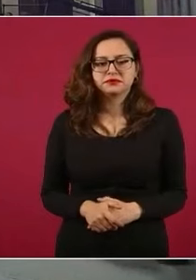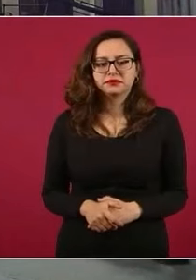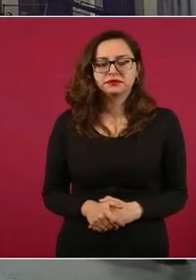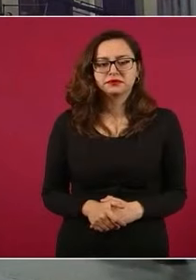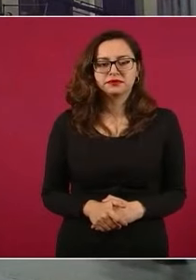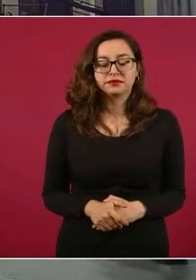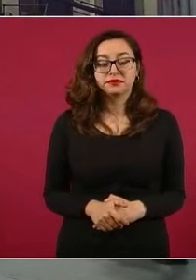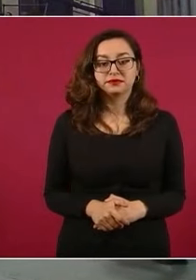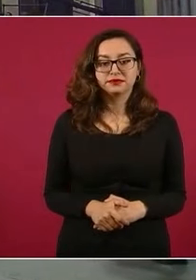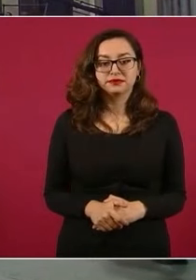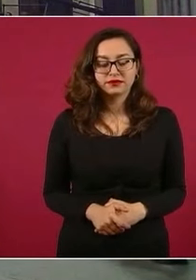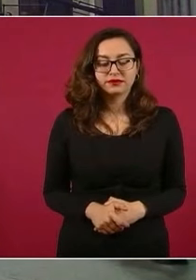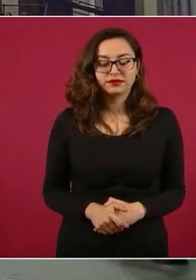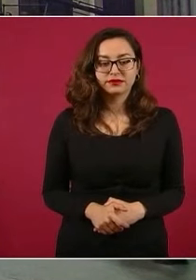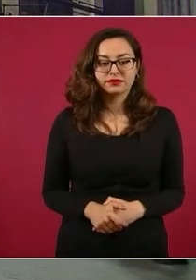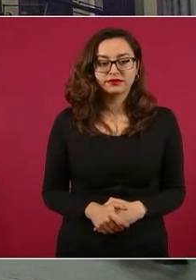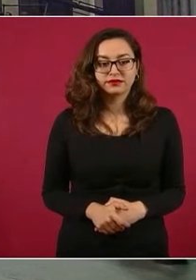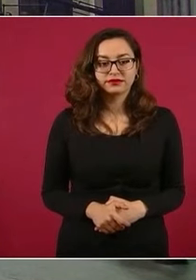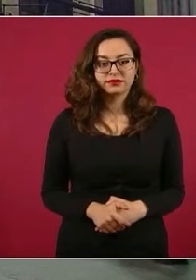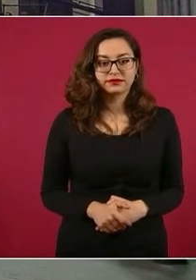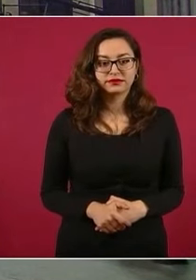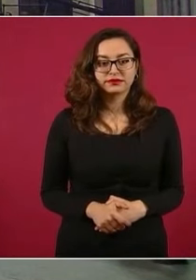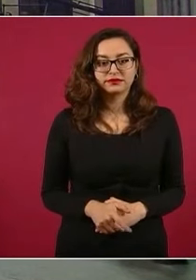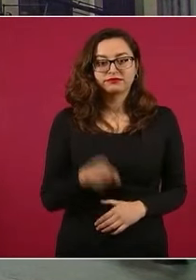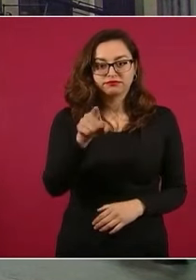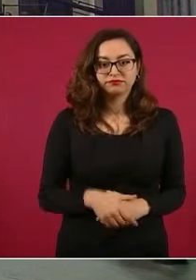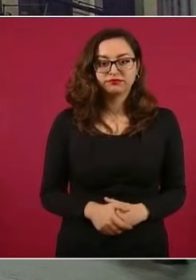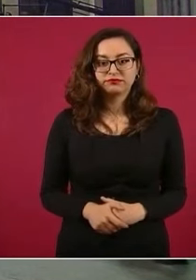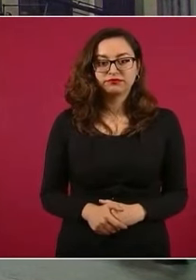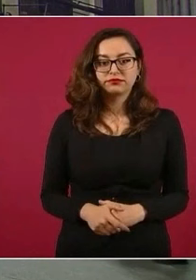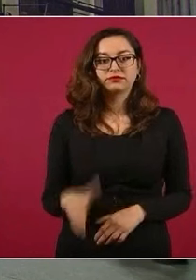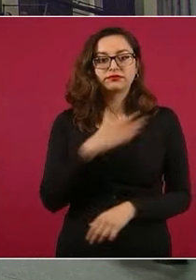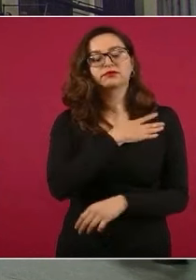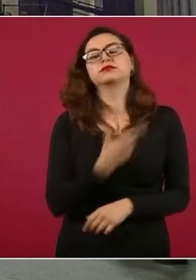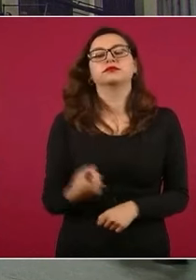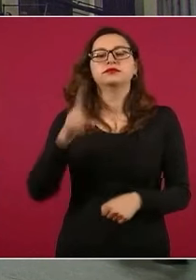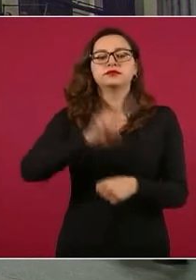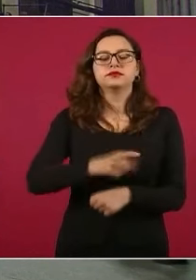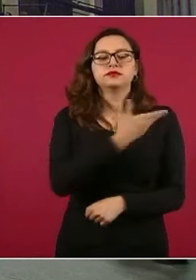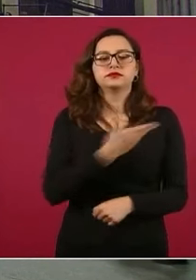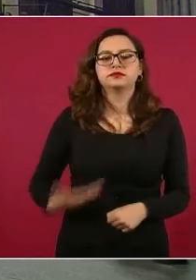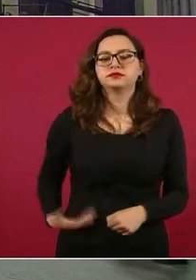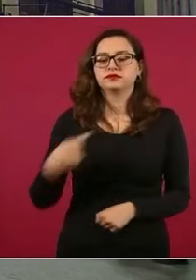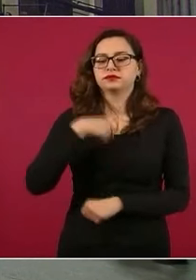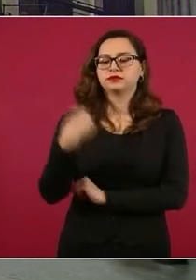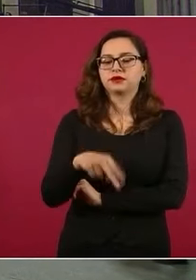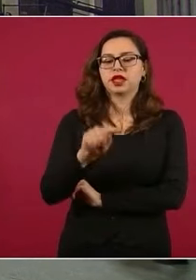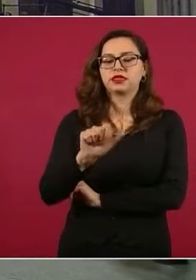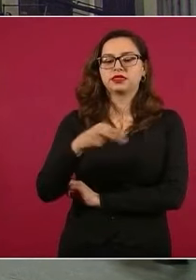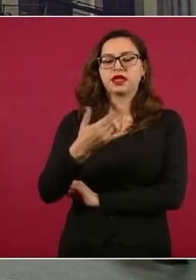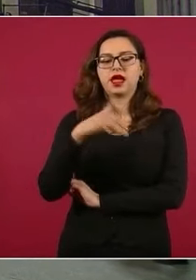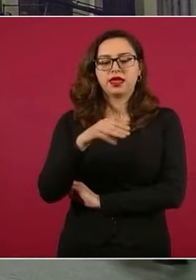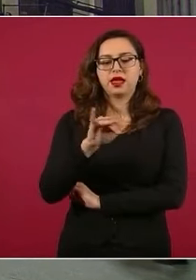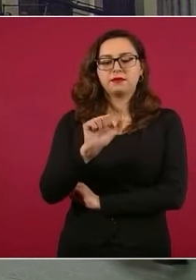Las compañeras, quedamos en la... bueno, adelante, adelante, adelante, adelante. Buenos días, presidente Tania Damián, del